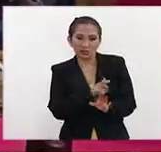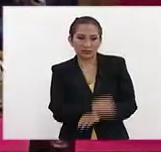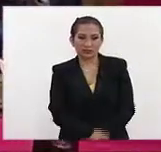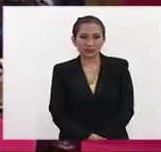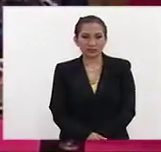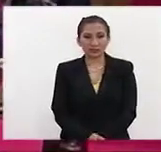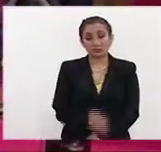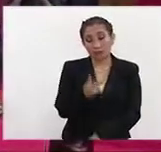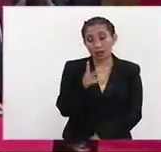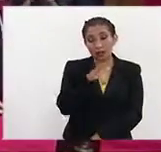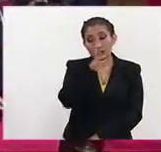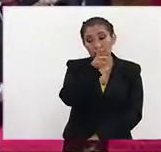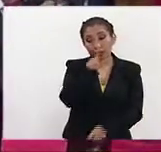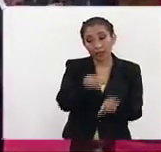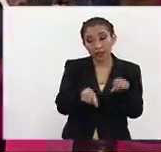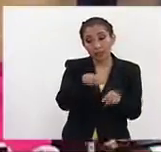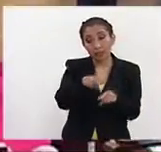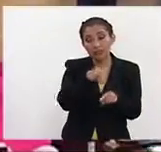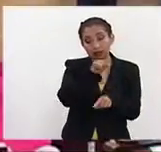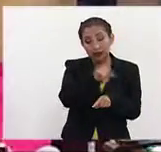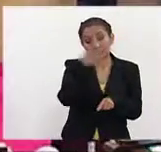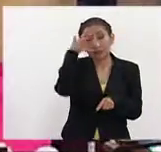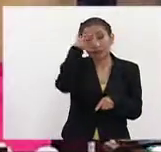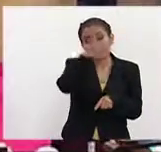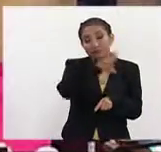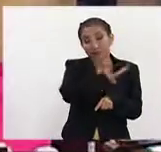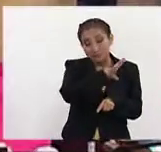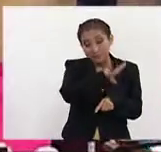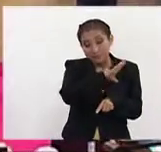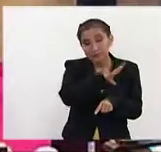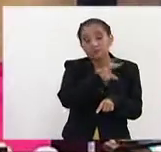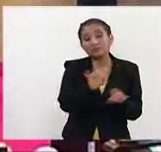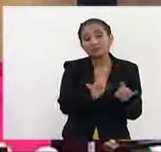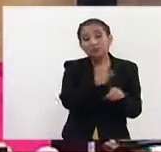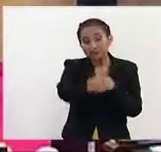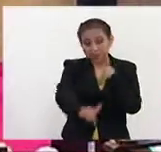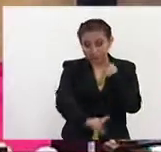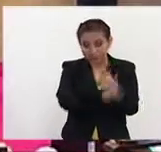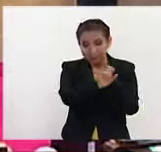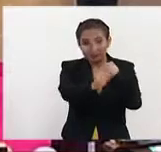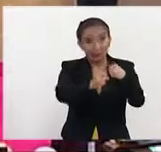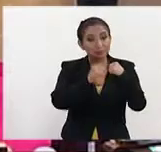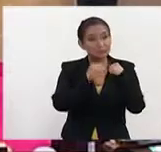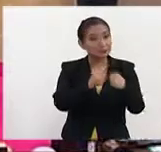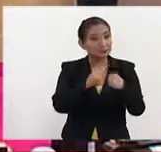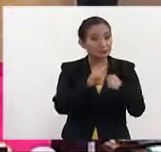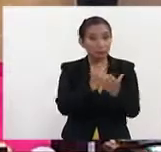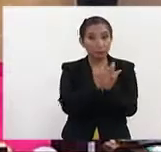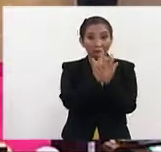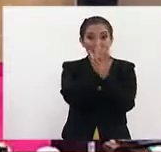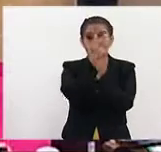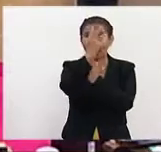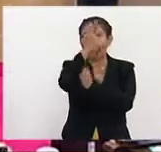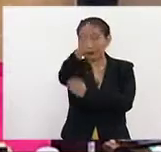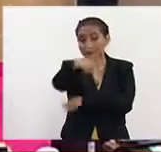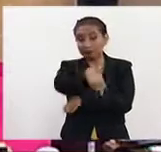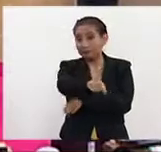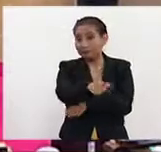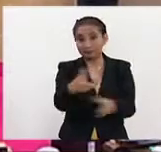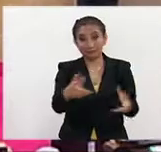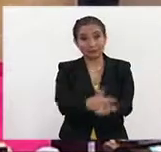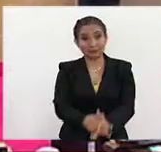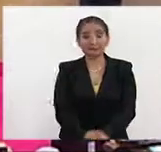ocurran. Pero sí, la respuesta sería que sí, que hay una amenaza, de un calentamiento del problema que se va a materializar en